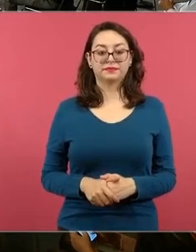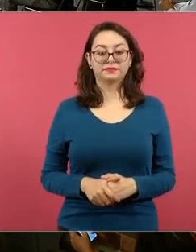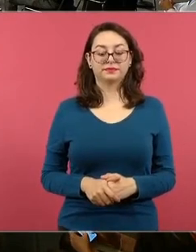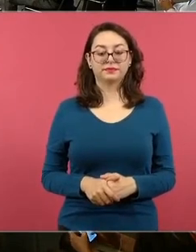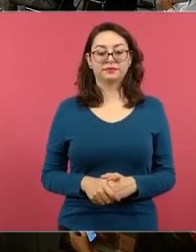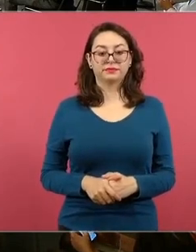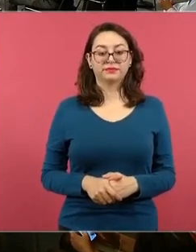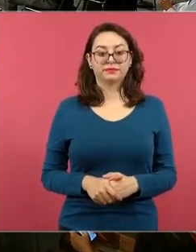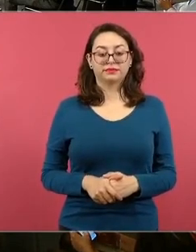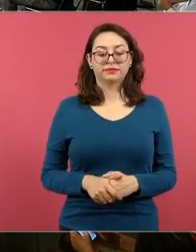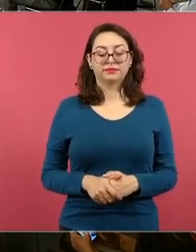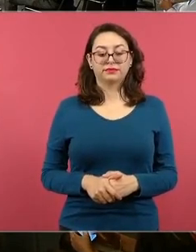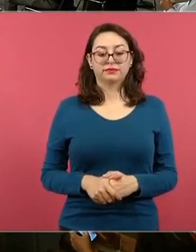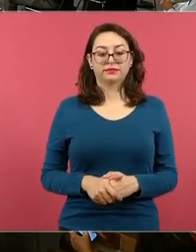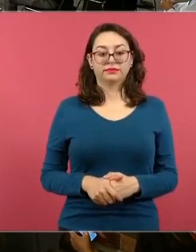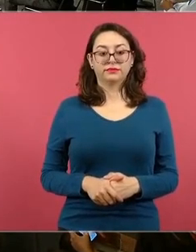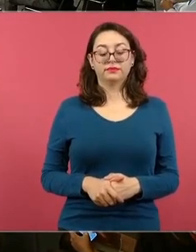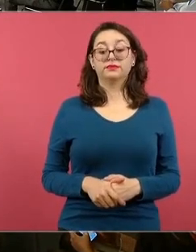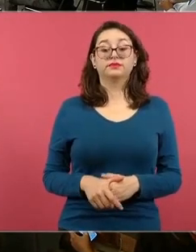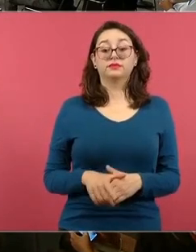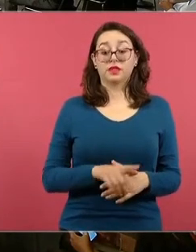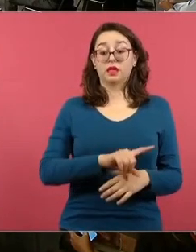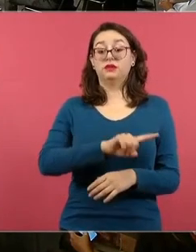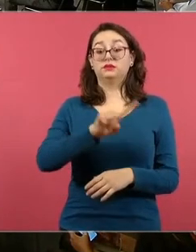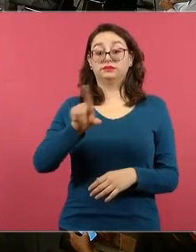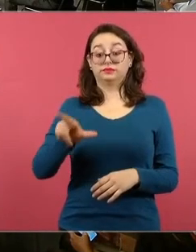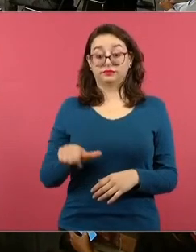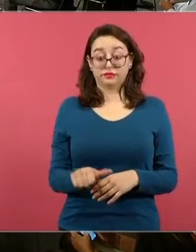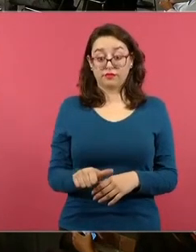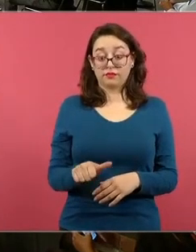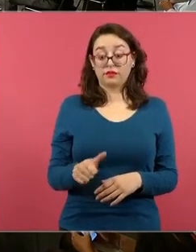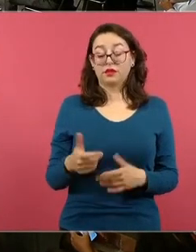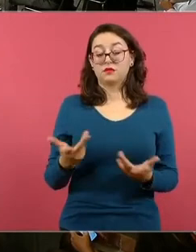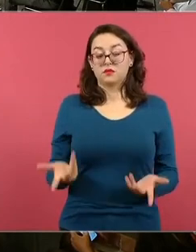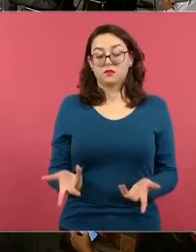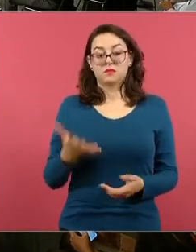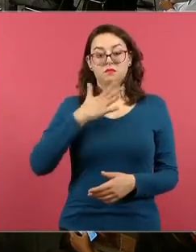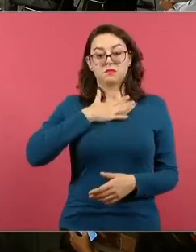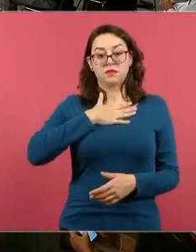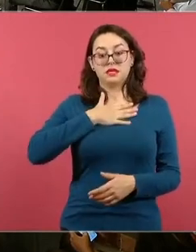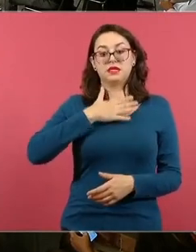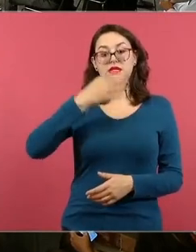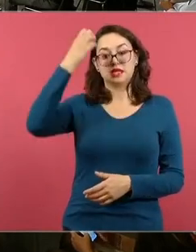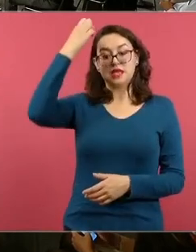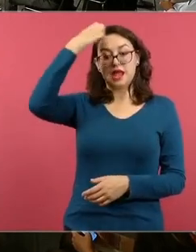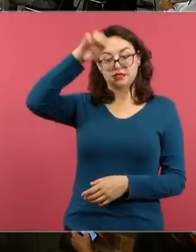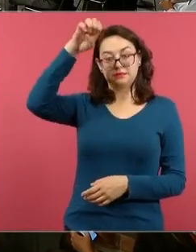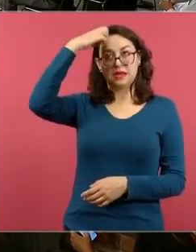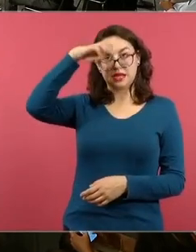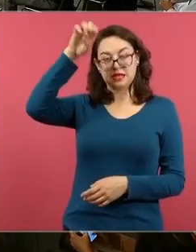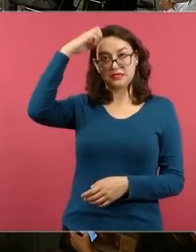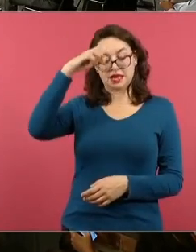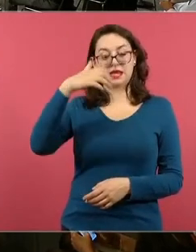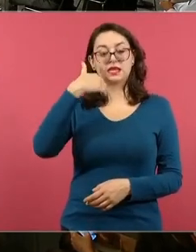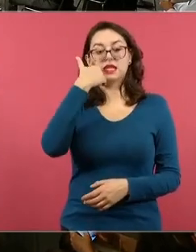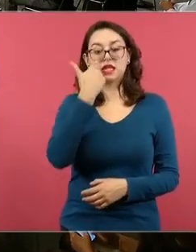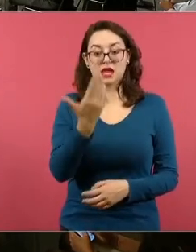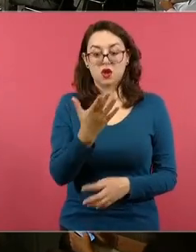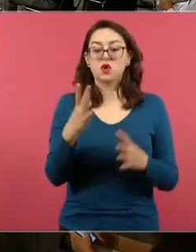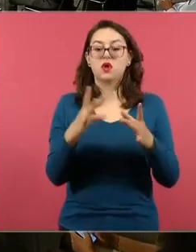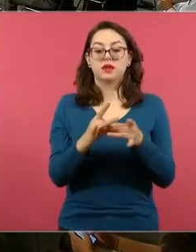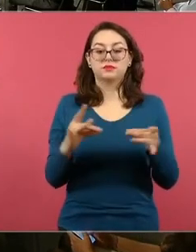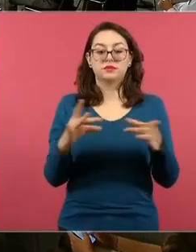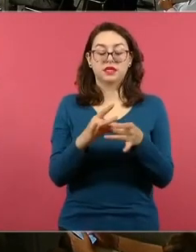¿Cuál es mi experiencia al participar en este proceso de innovación? Yo soy María Teresa Fuentes García,